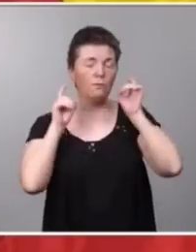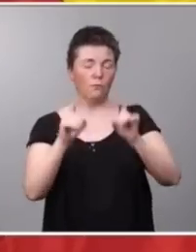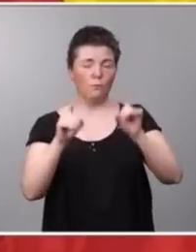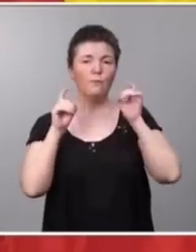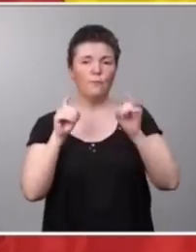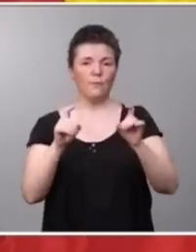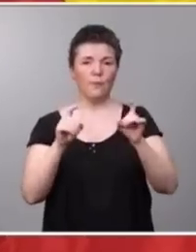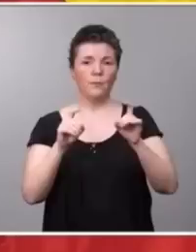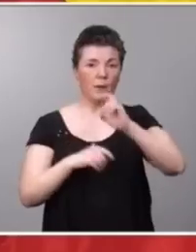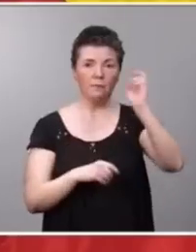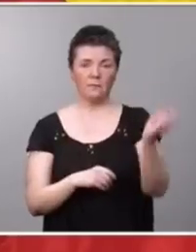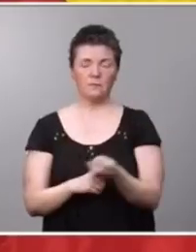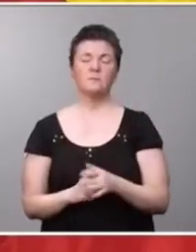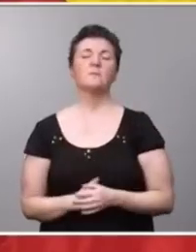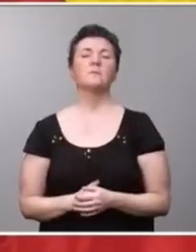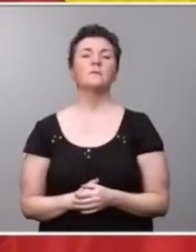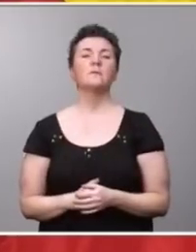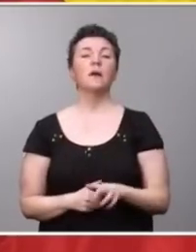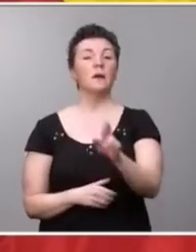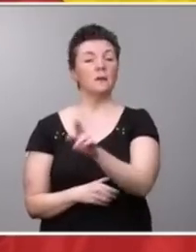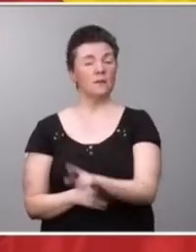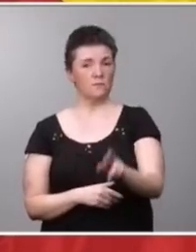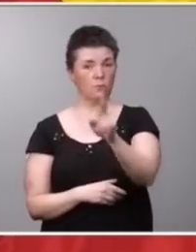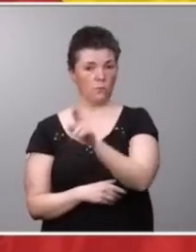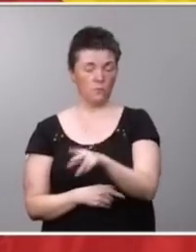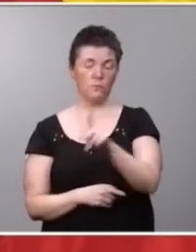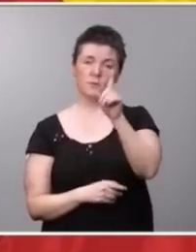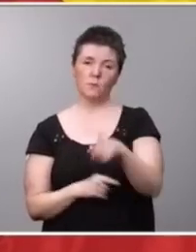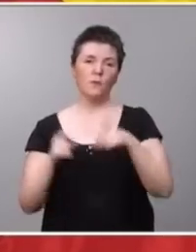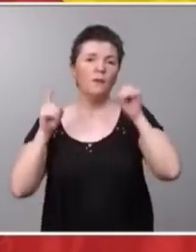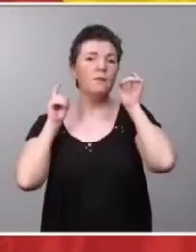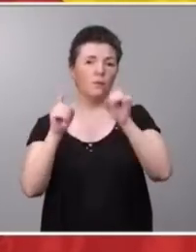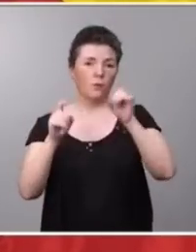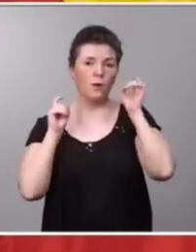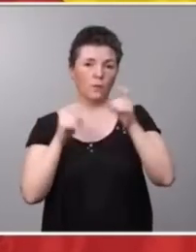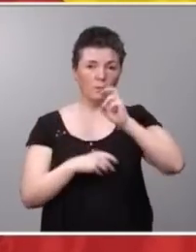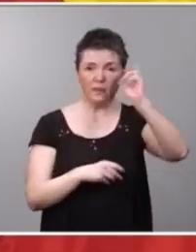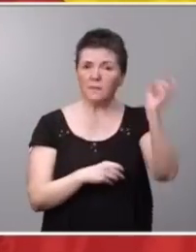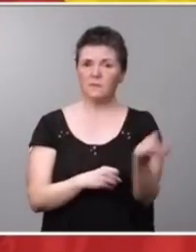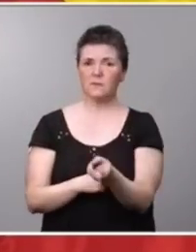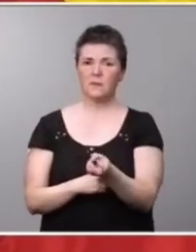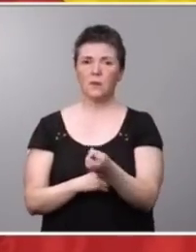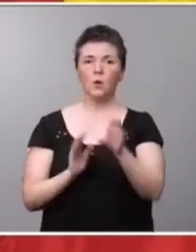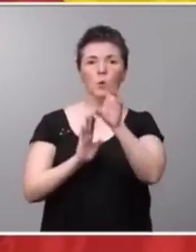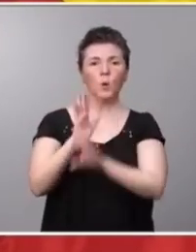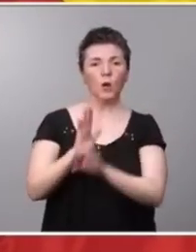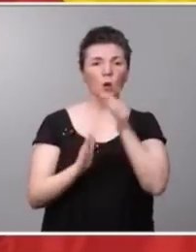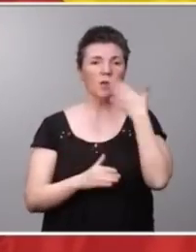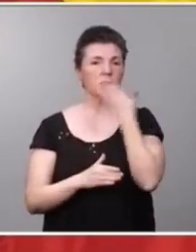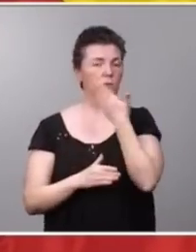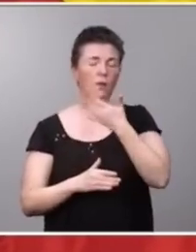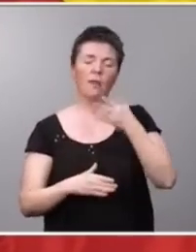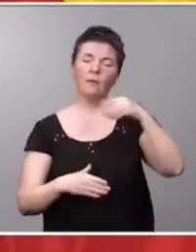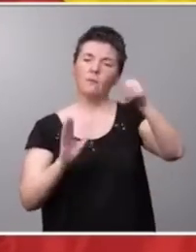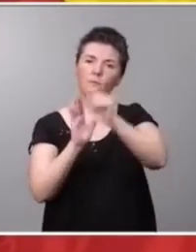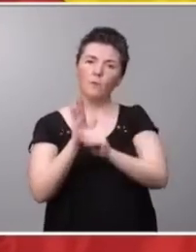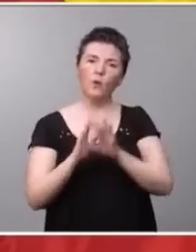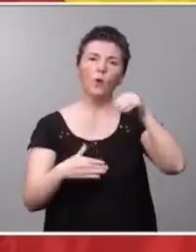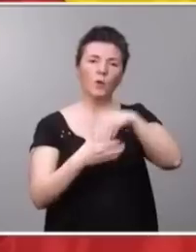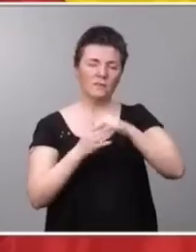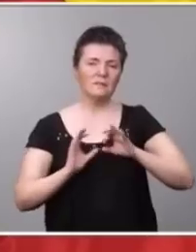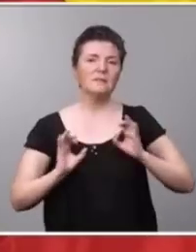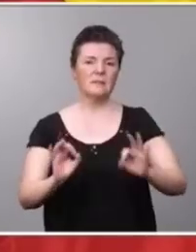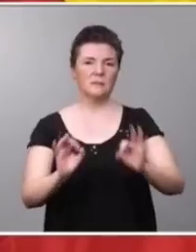diversidad. Reforzamos, por ello, también la educación en diversidad. Los currícula van a tener que incorporar contenidos específicos de